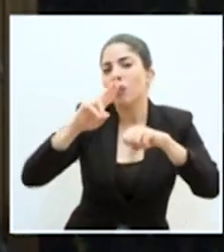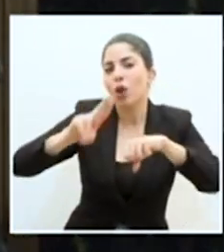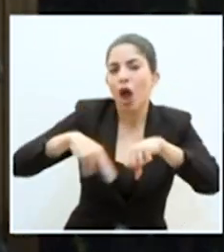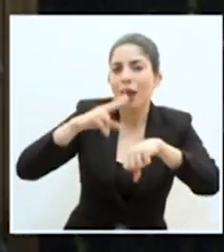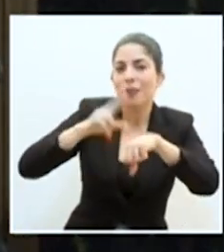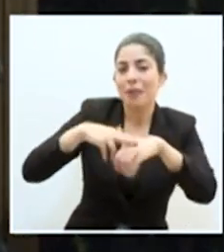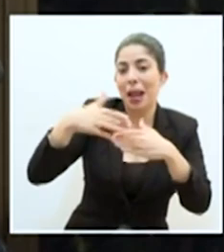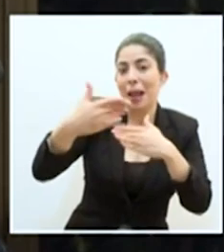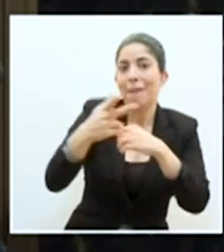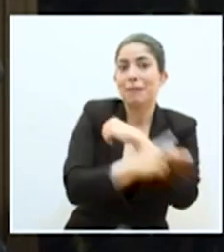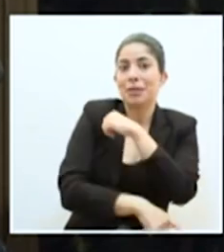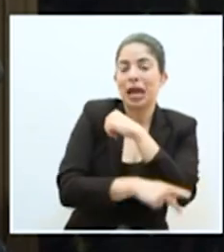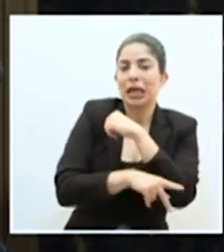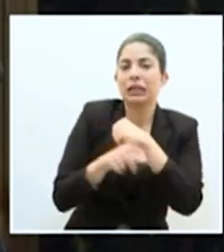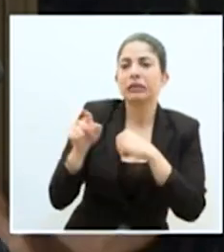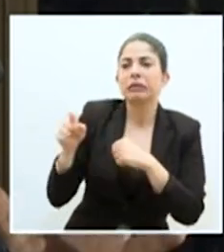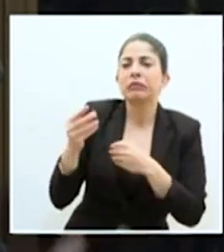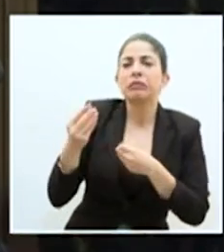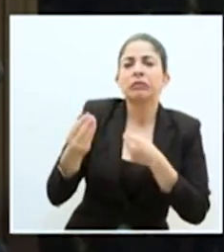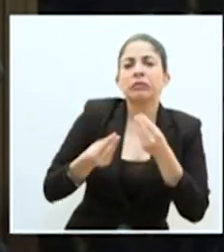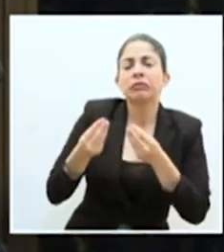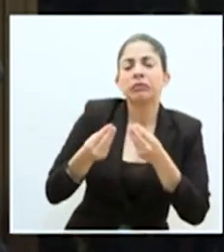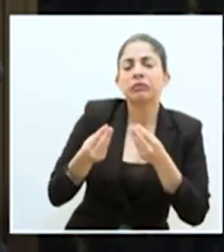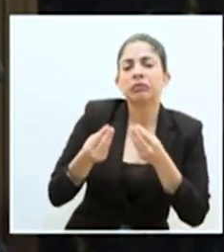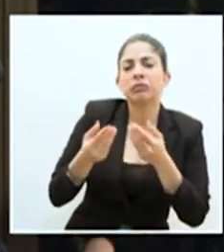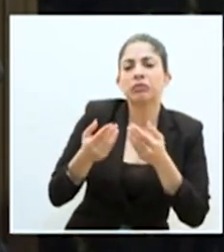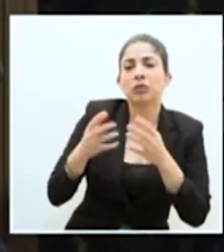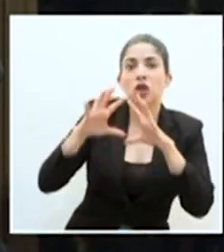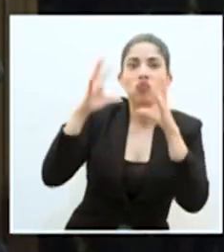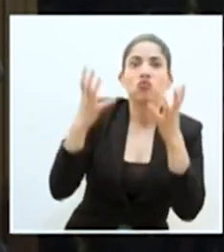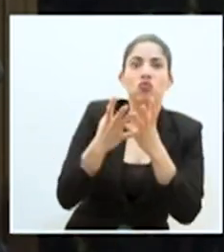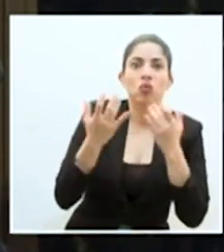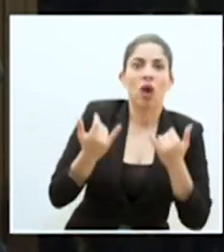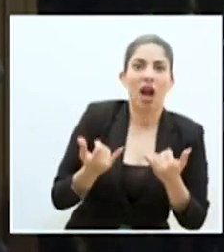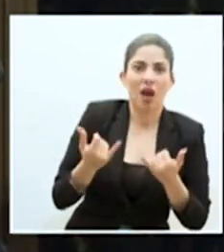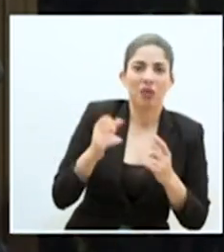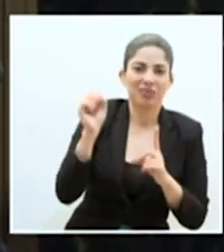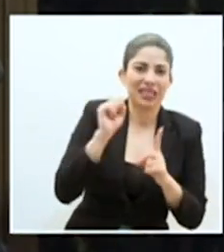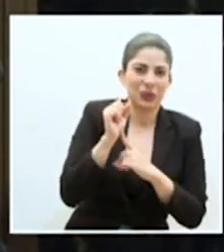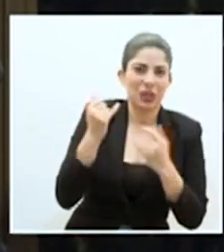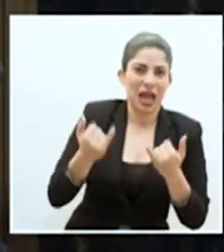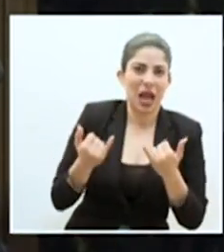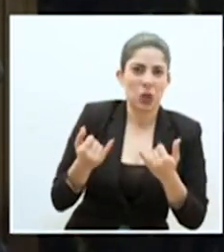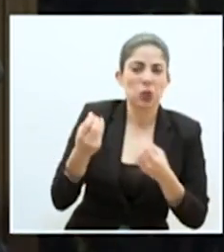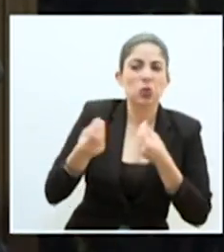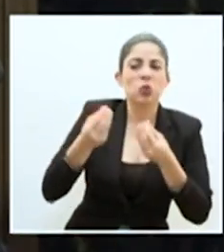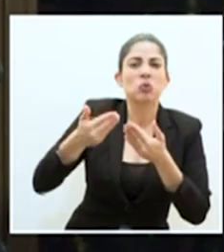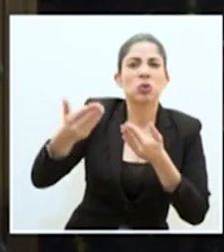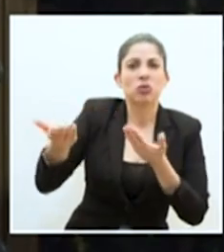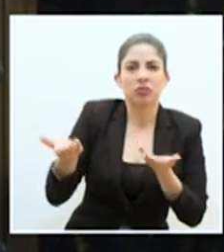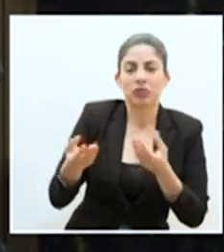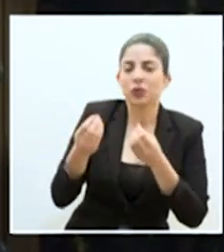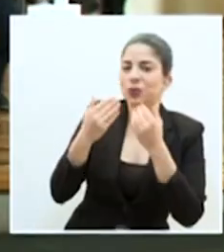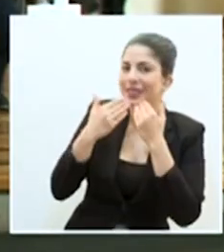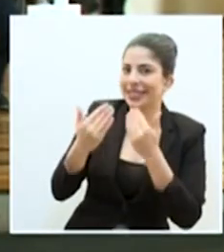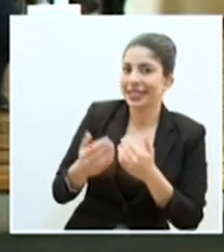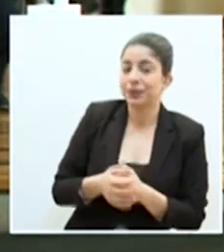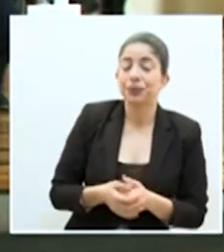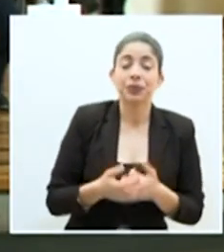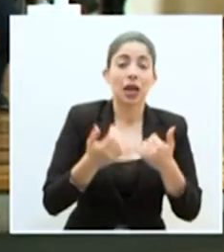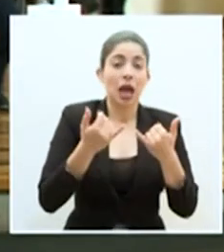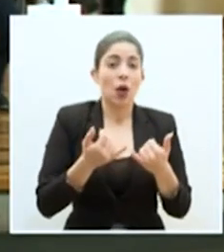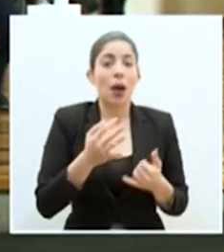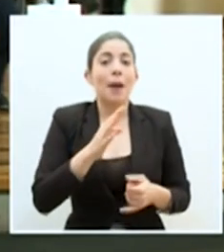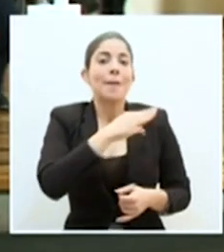se le viene al país en el mundo, en las circunstancias presentes? Muchas gracias. Escuchamos